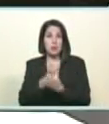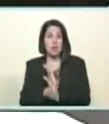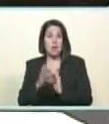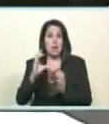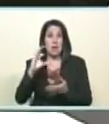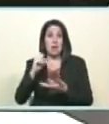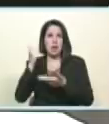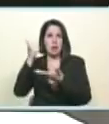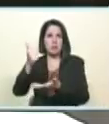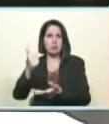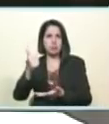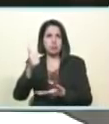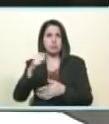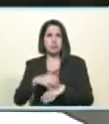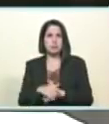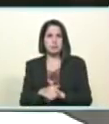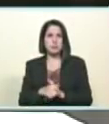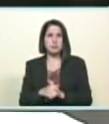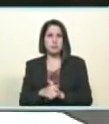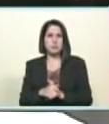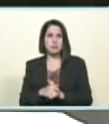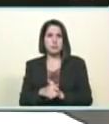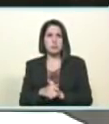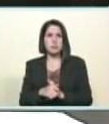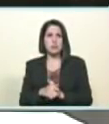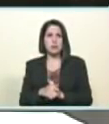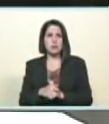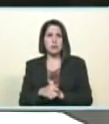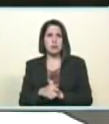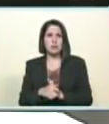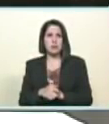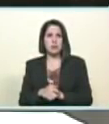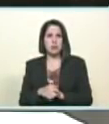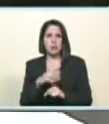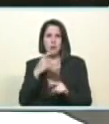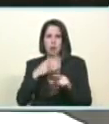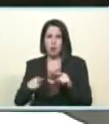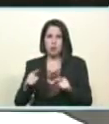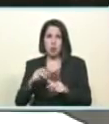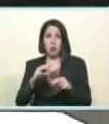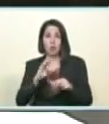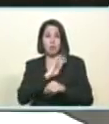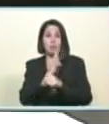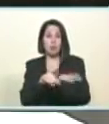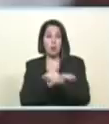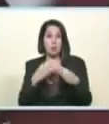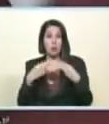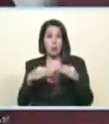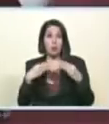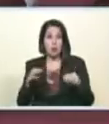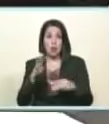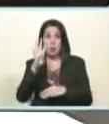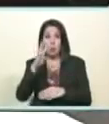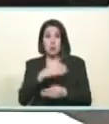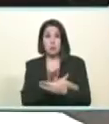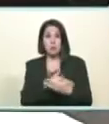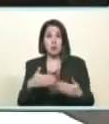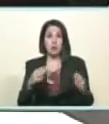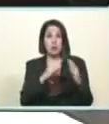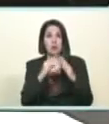los comités locales de abastecimiento y producción y con el poder popular a estas cuatro millones de hogares